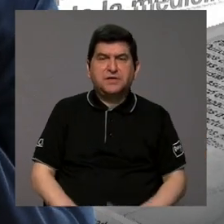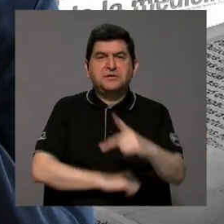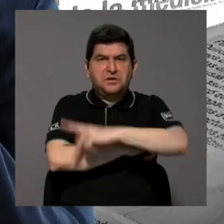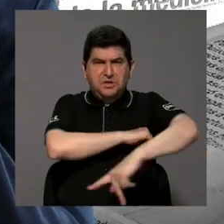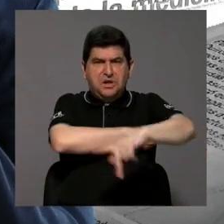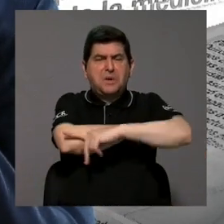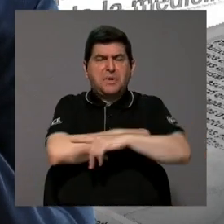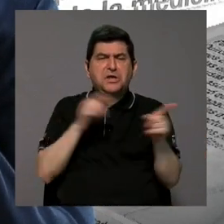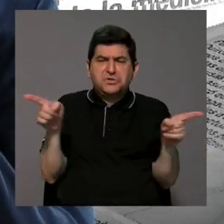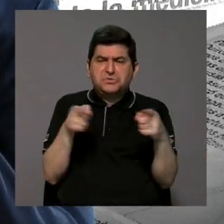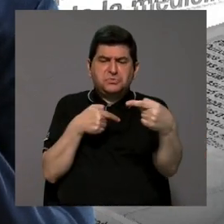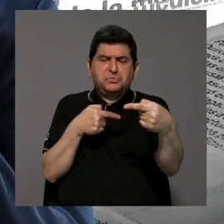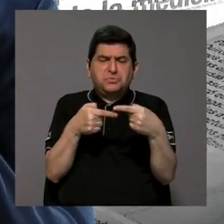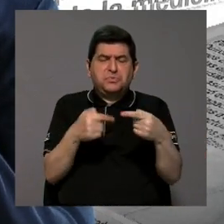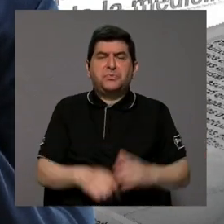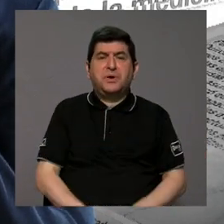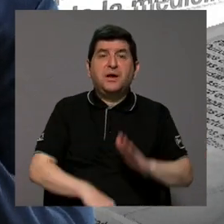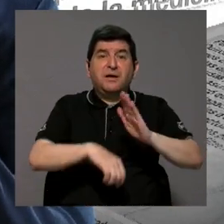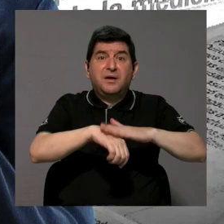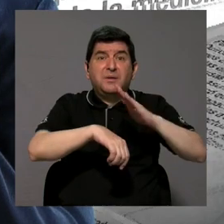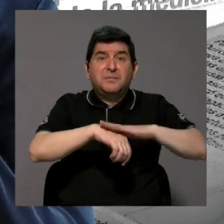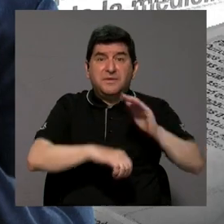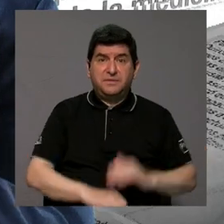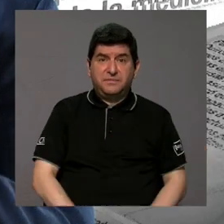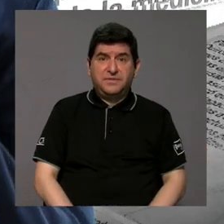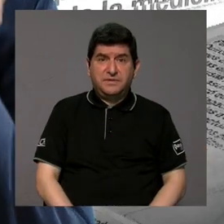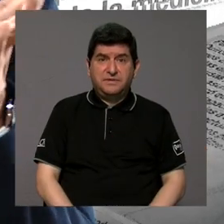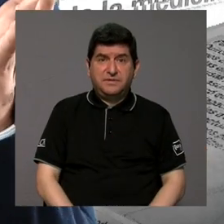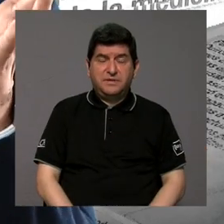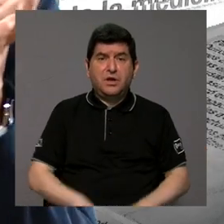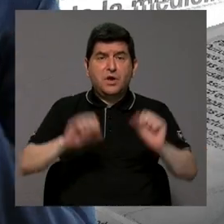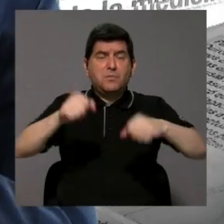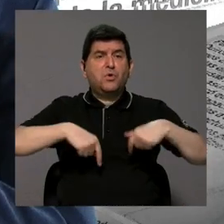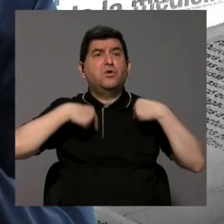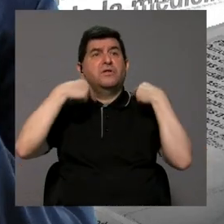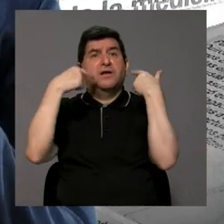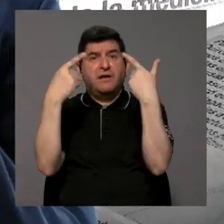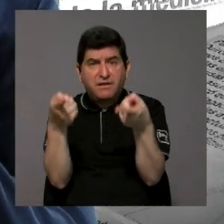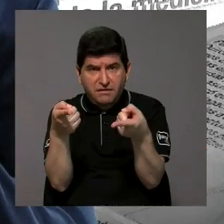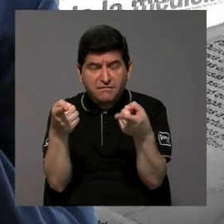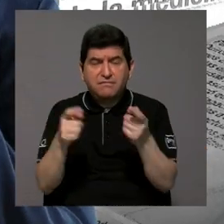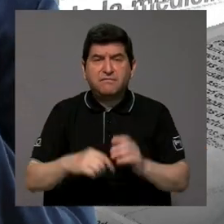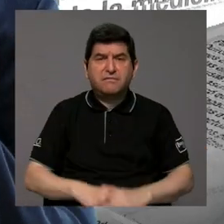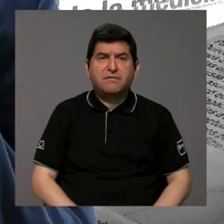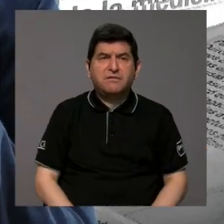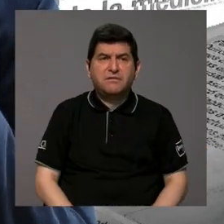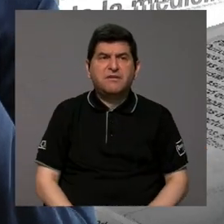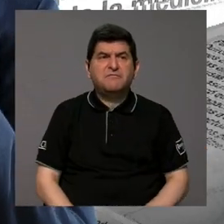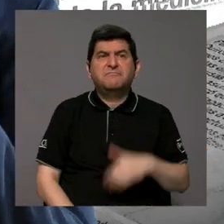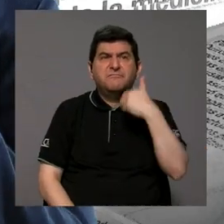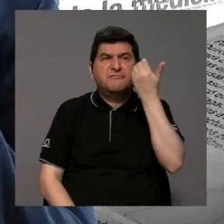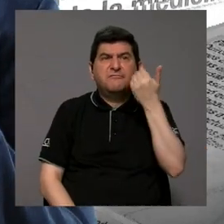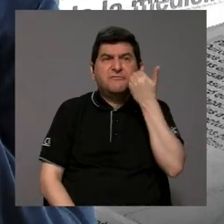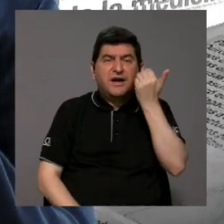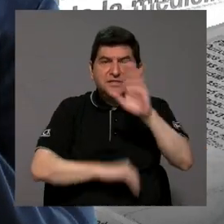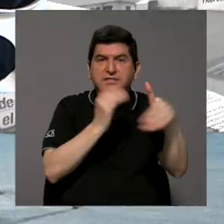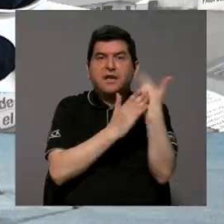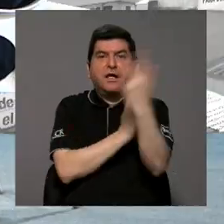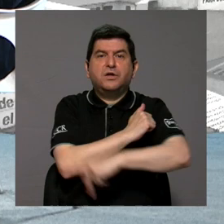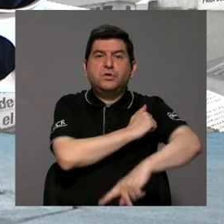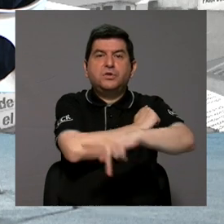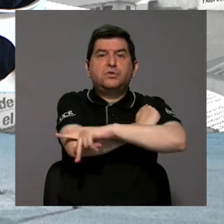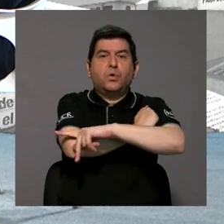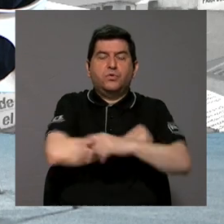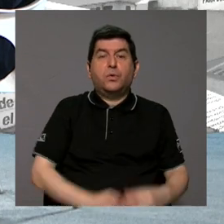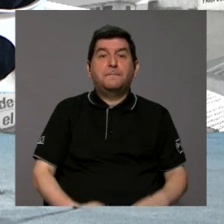Rica por ser un país tan pequeño casi que nos alcanza para desplazarnos con mucha solvencia a lo